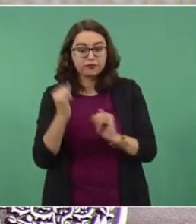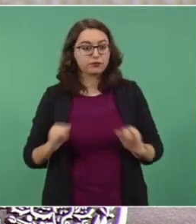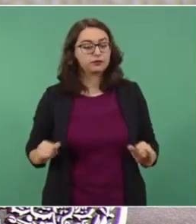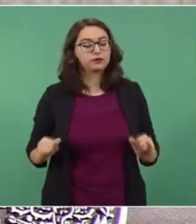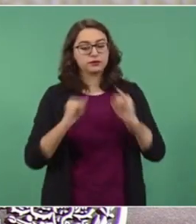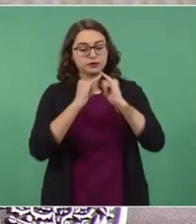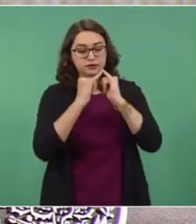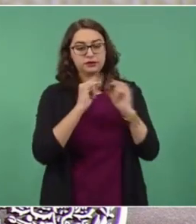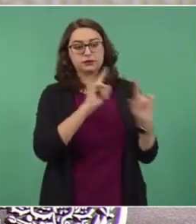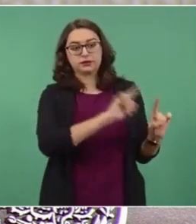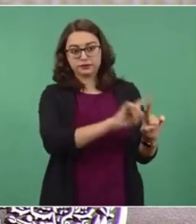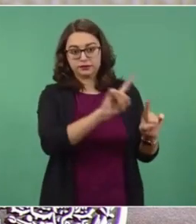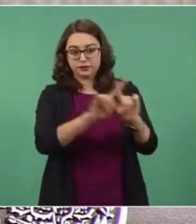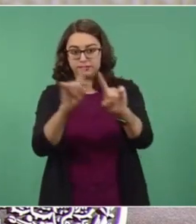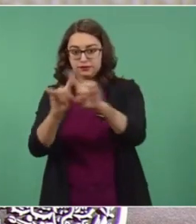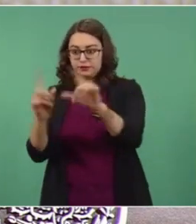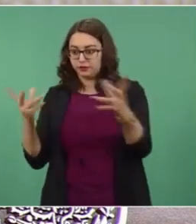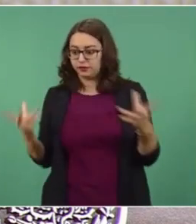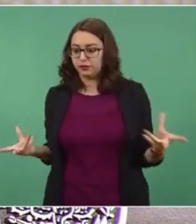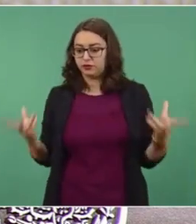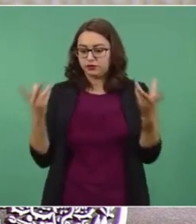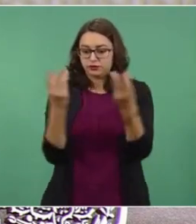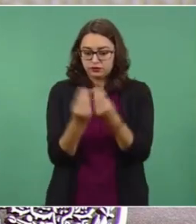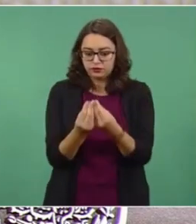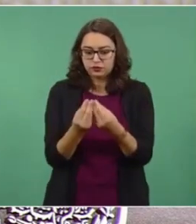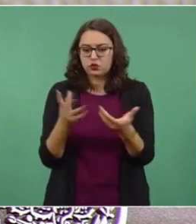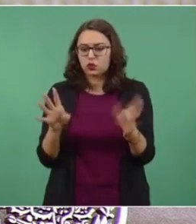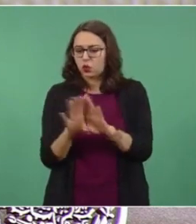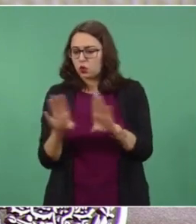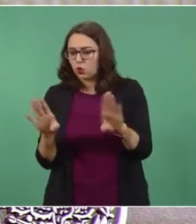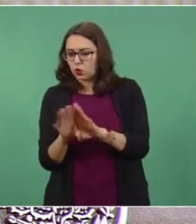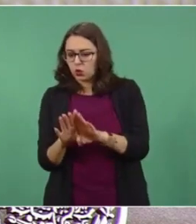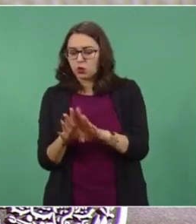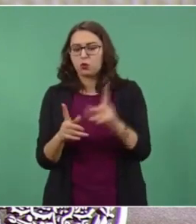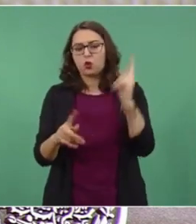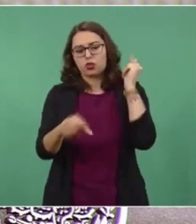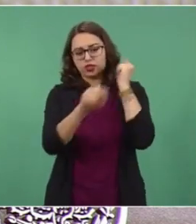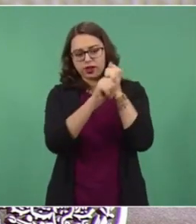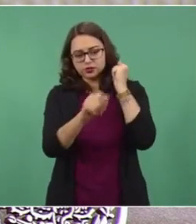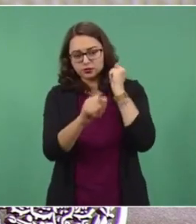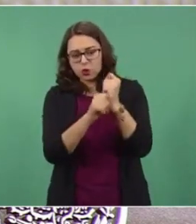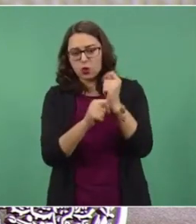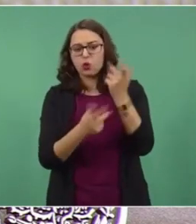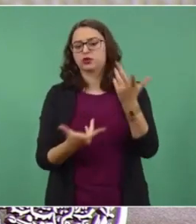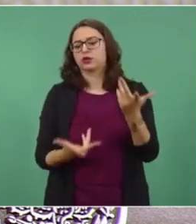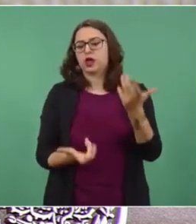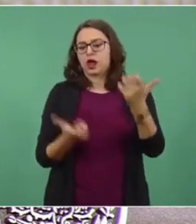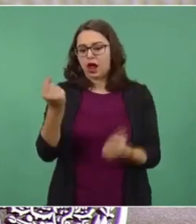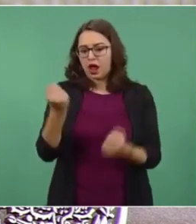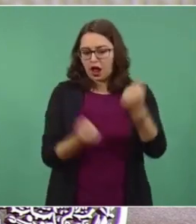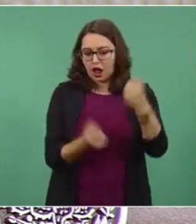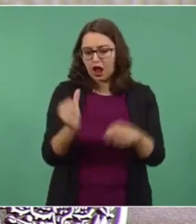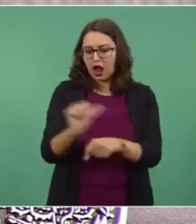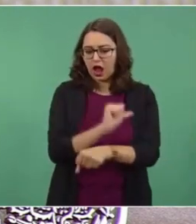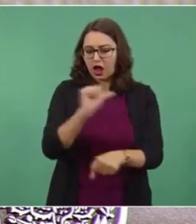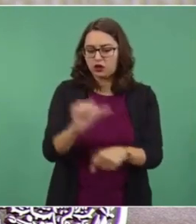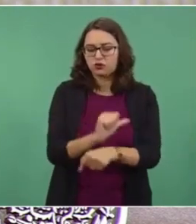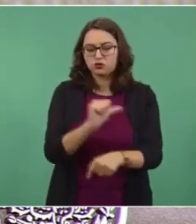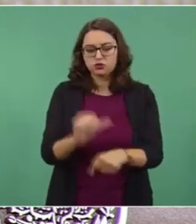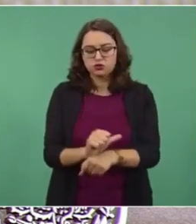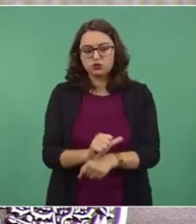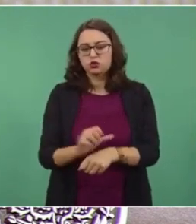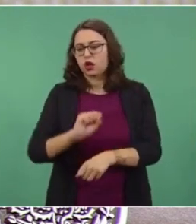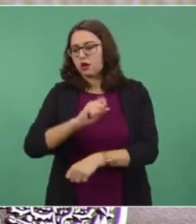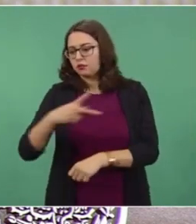nacionales para el desarrollo de la movilidad eléctrica, de transporte público, transporte particular y nuevas